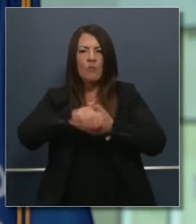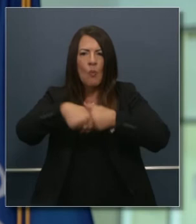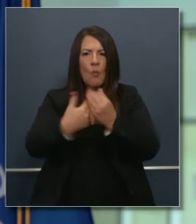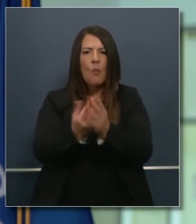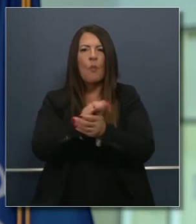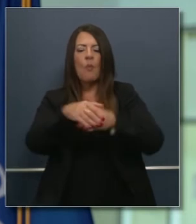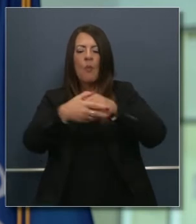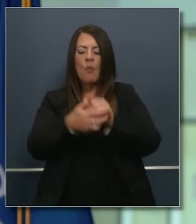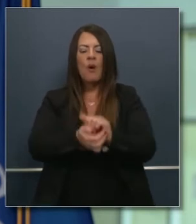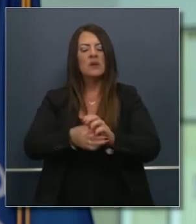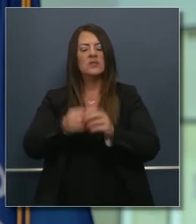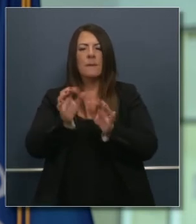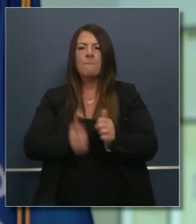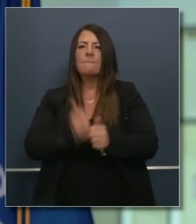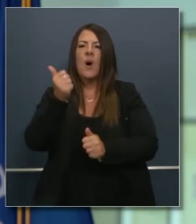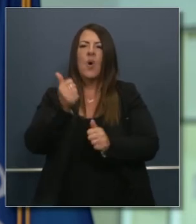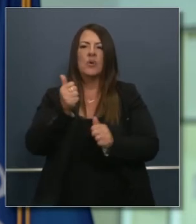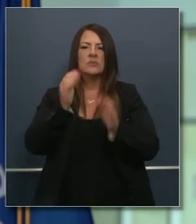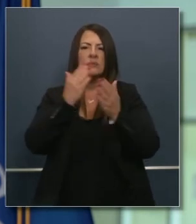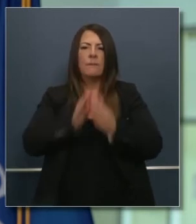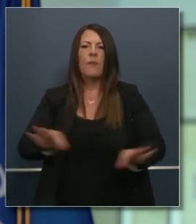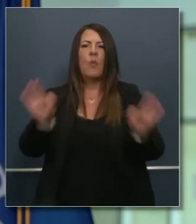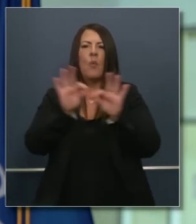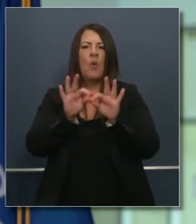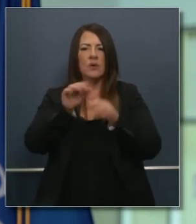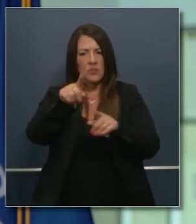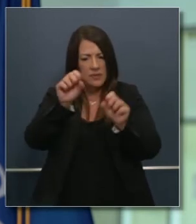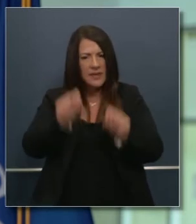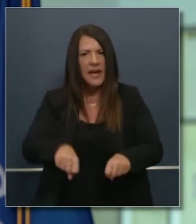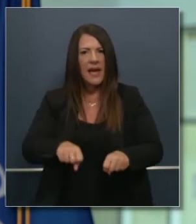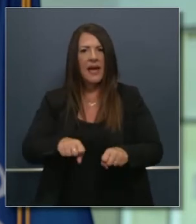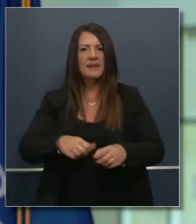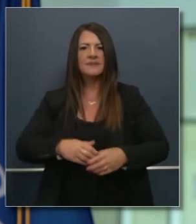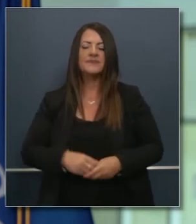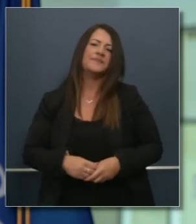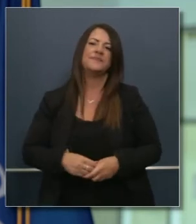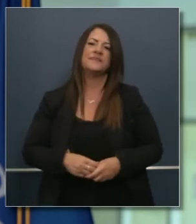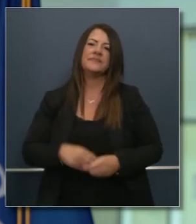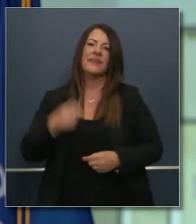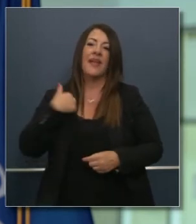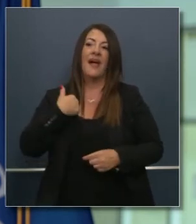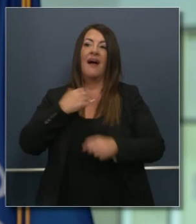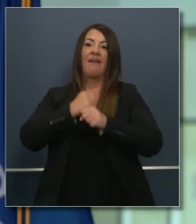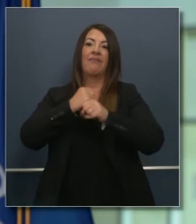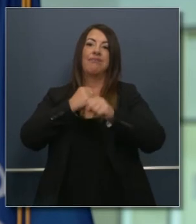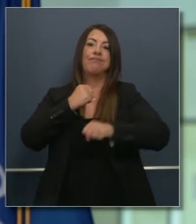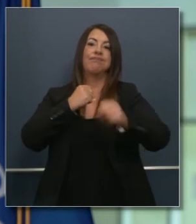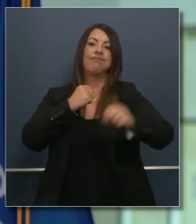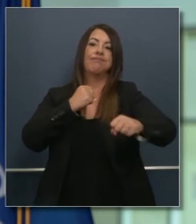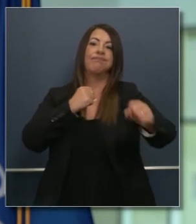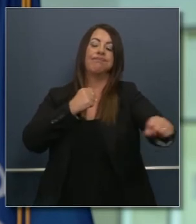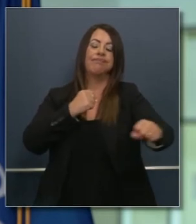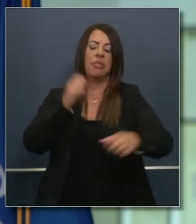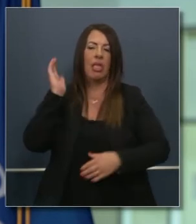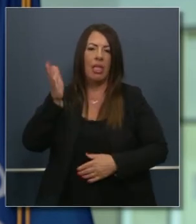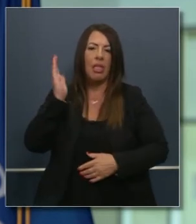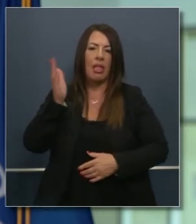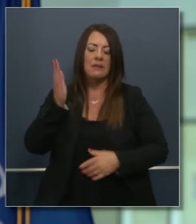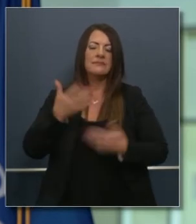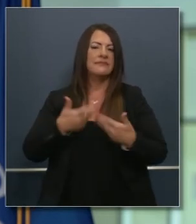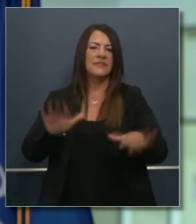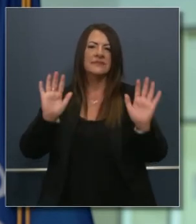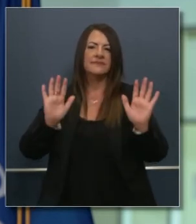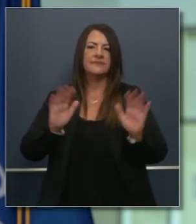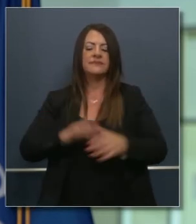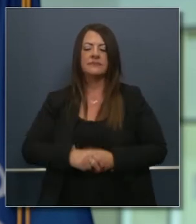los demás lávense las manos mantengan la higiene y lo más el mayor impacto que pueden tener es haciendo eso la presentación fue muy larga les pido disculpas